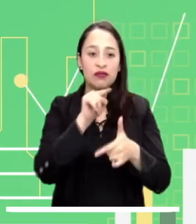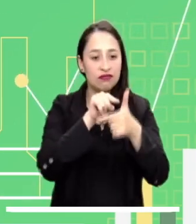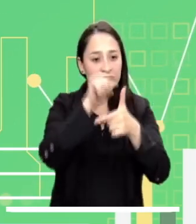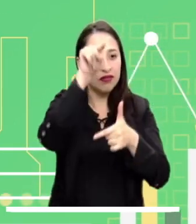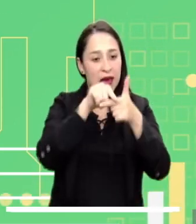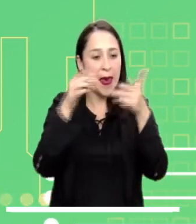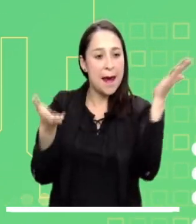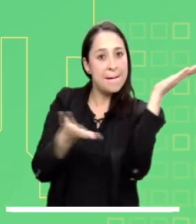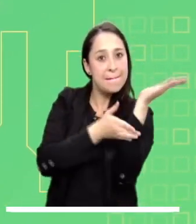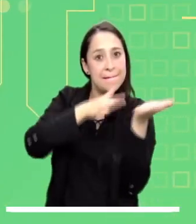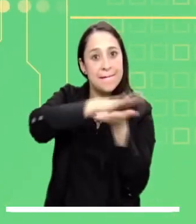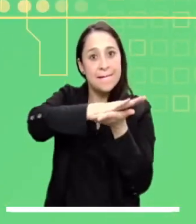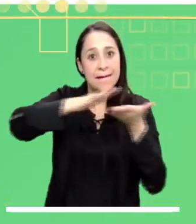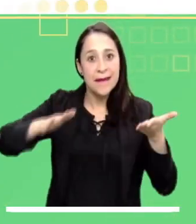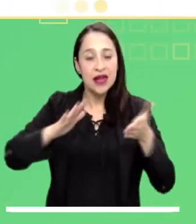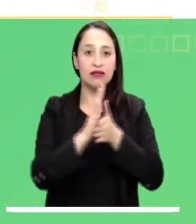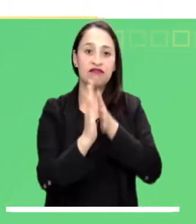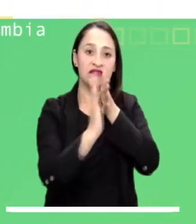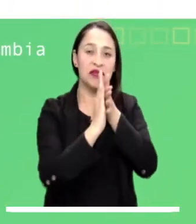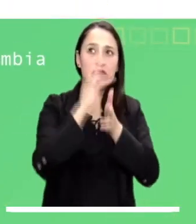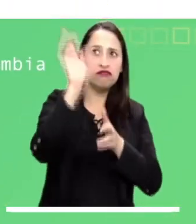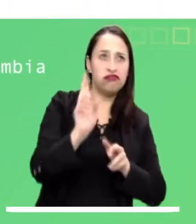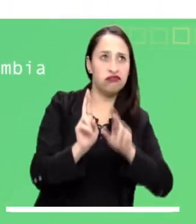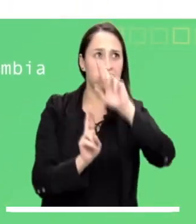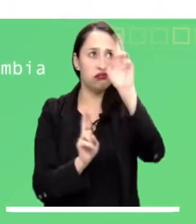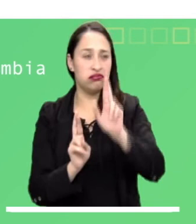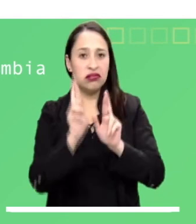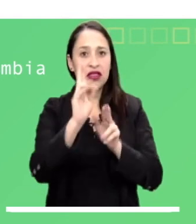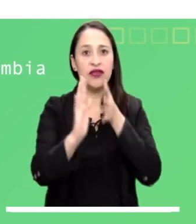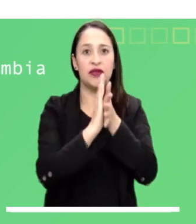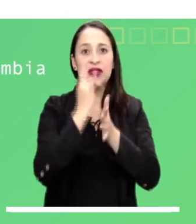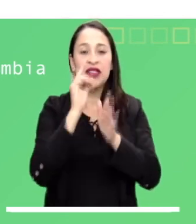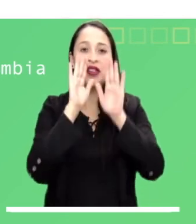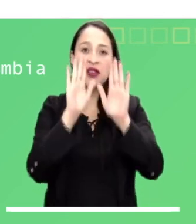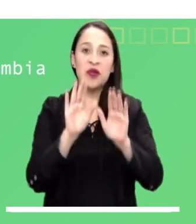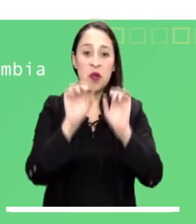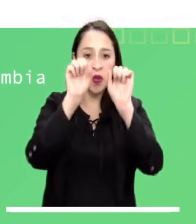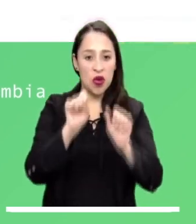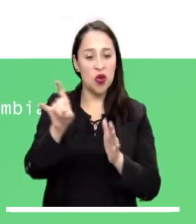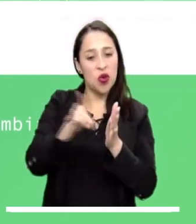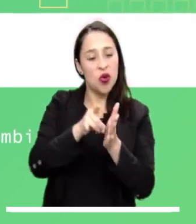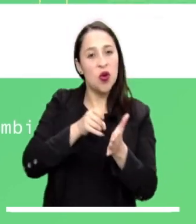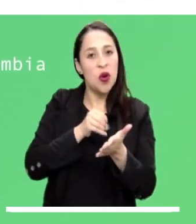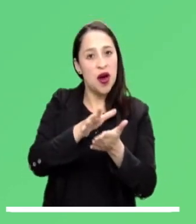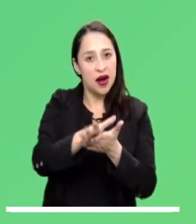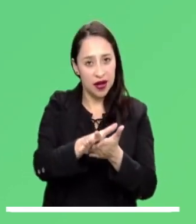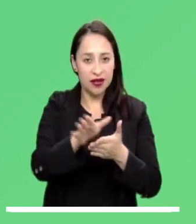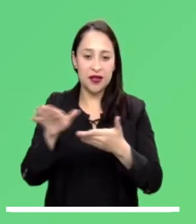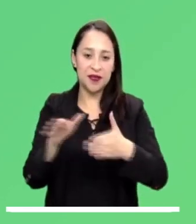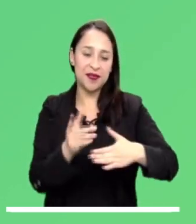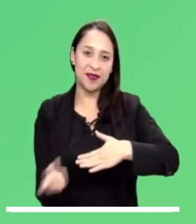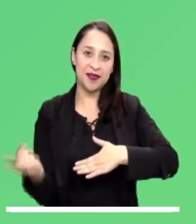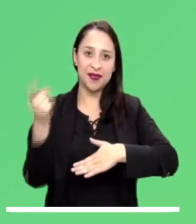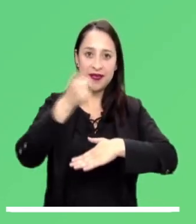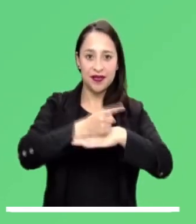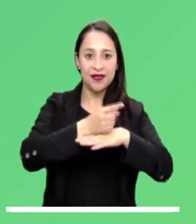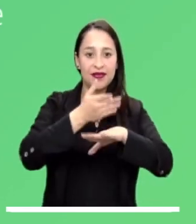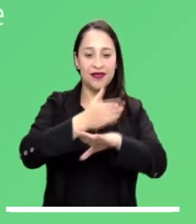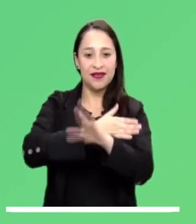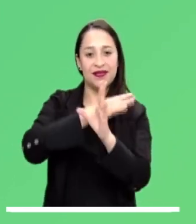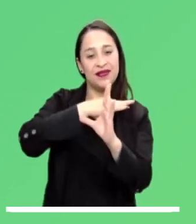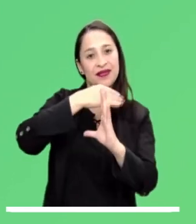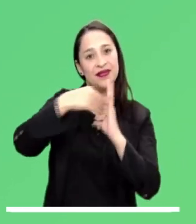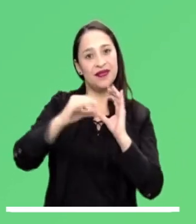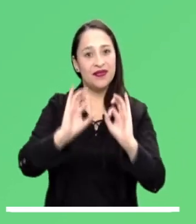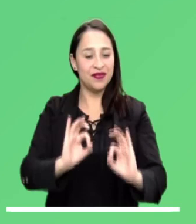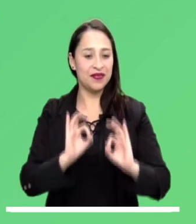municipal, cifras de deforestación, estadísticas de rayos y otros datos de interés. Descárguenla gratis, planee su